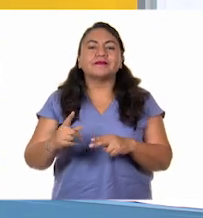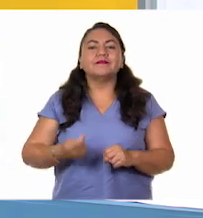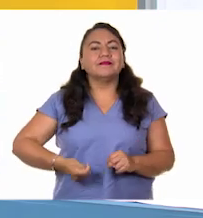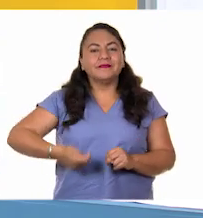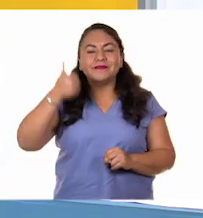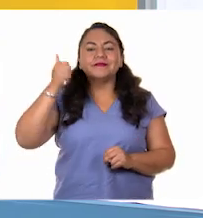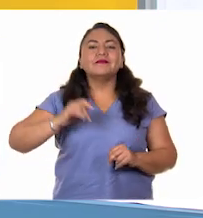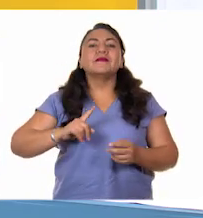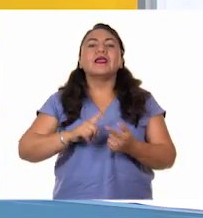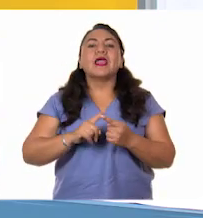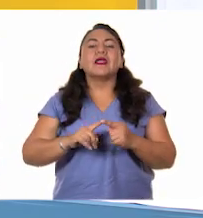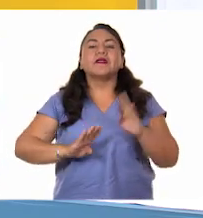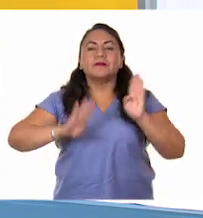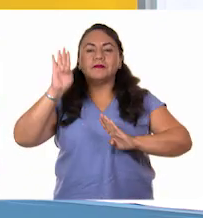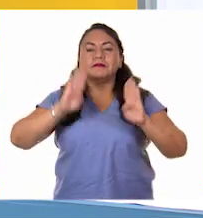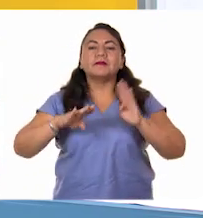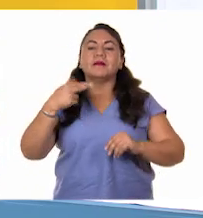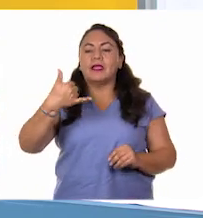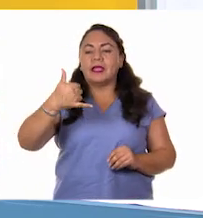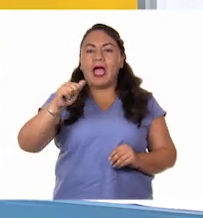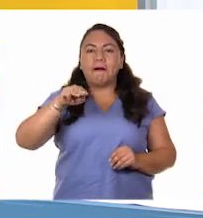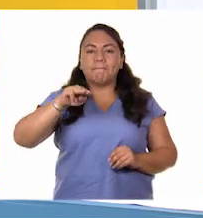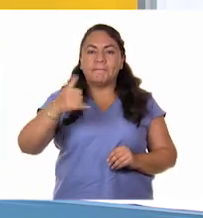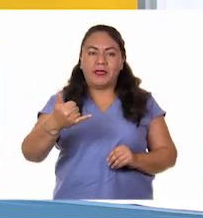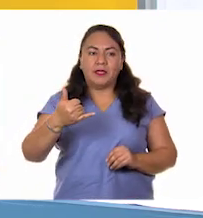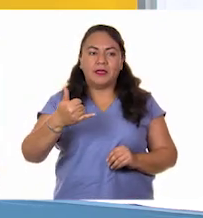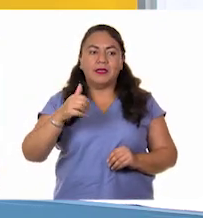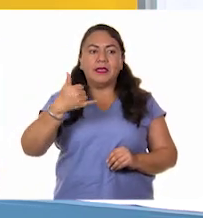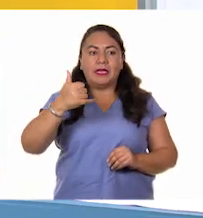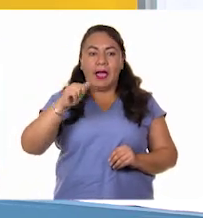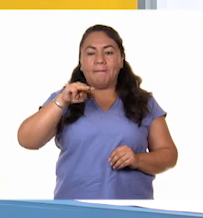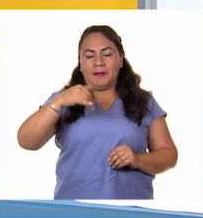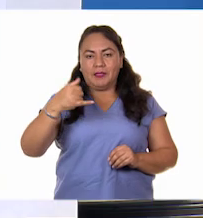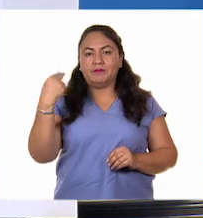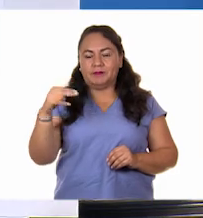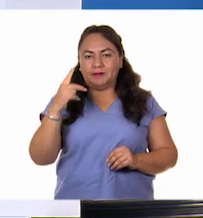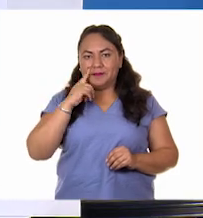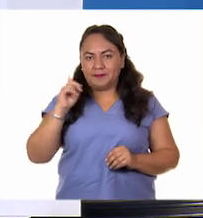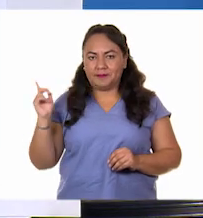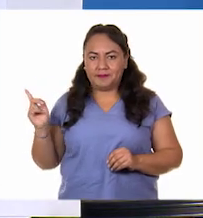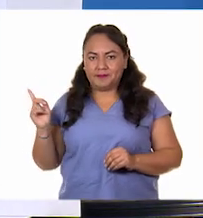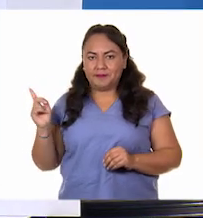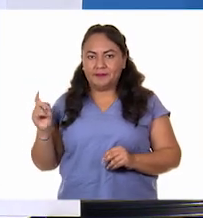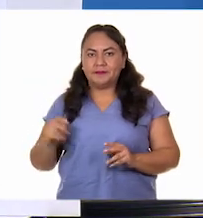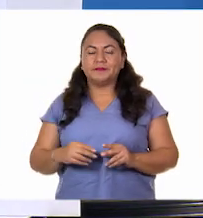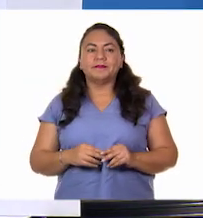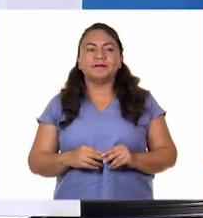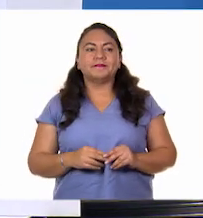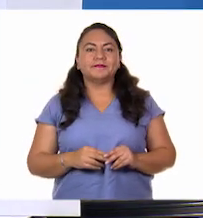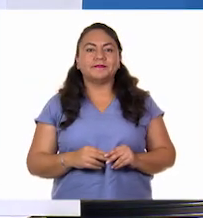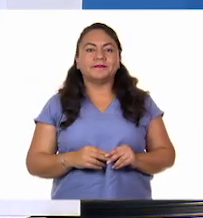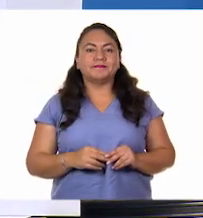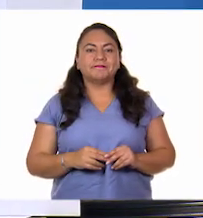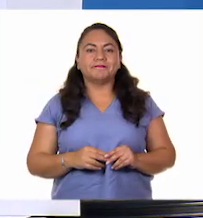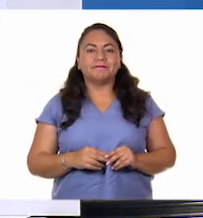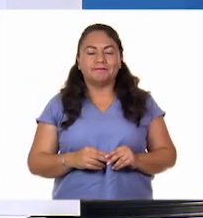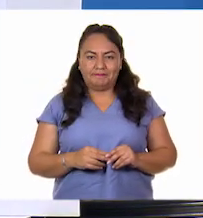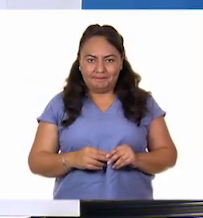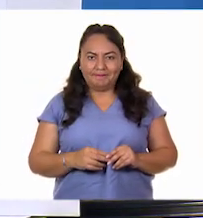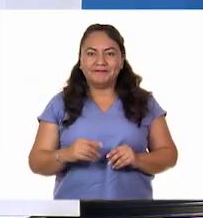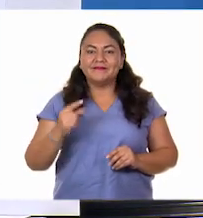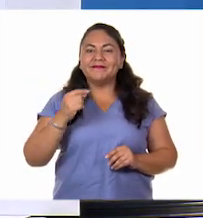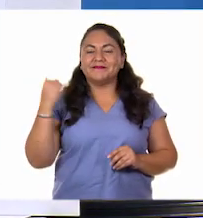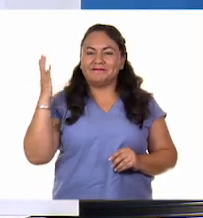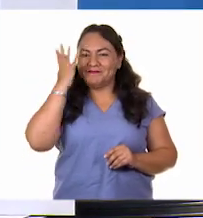primera participante. Que se llama Yami. Que la tenemos aquí. Ah, muy bien. Ahí está Yami. Bien